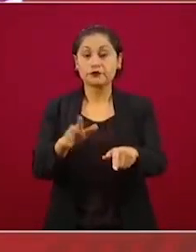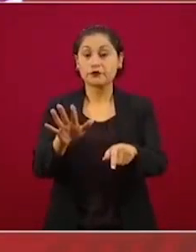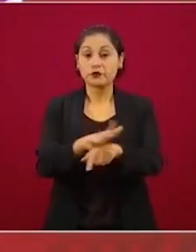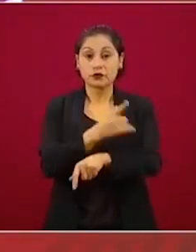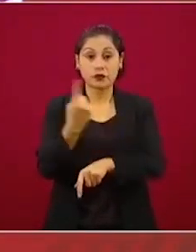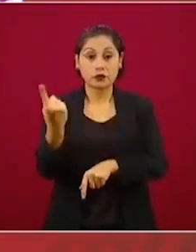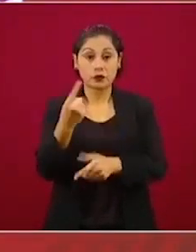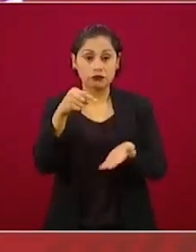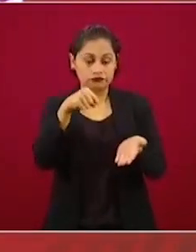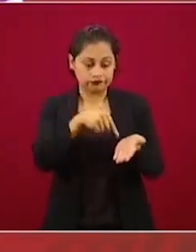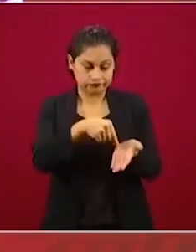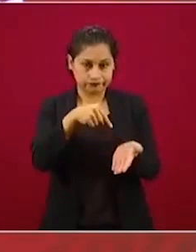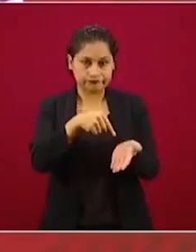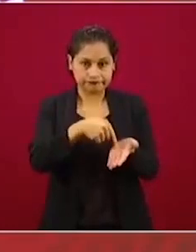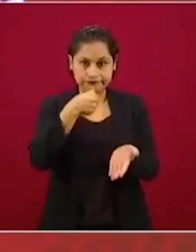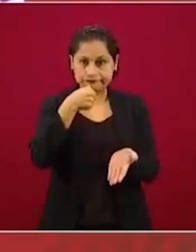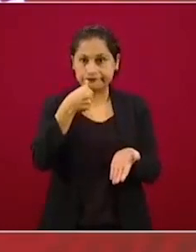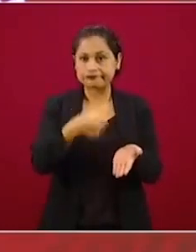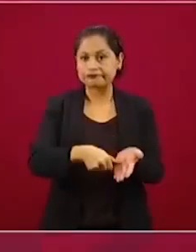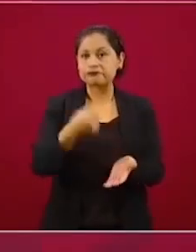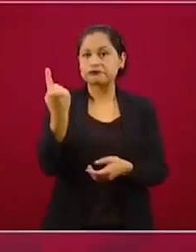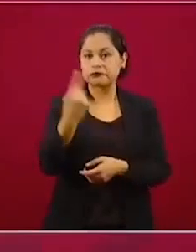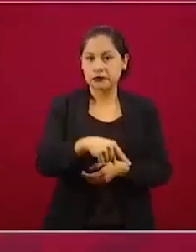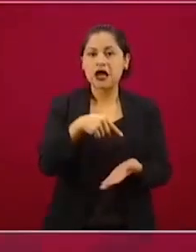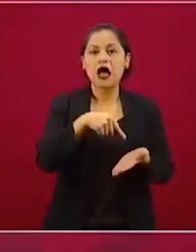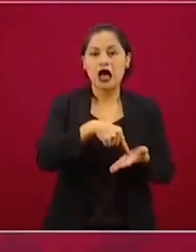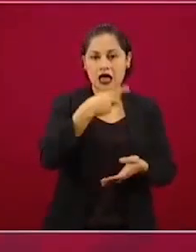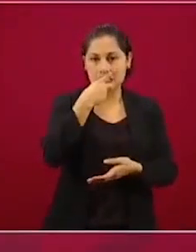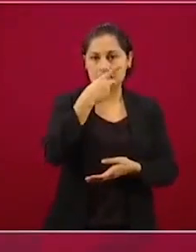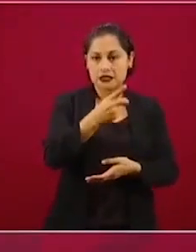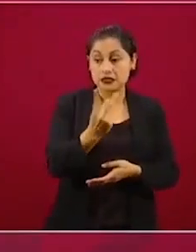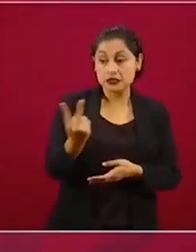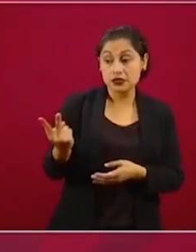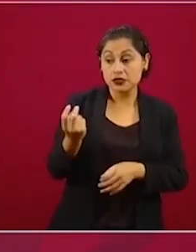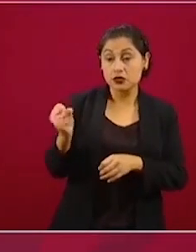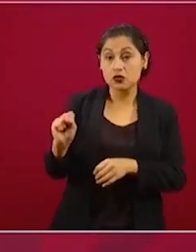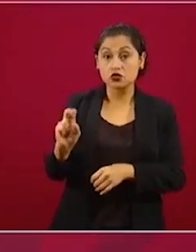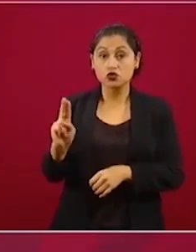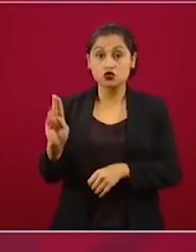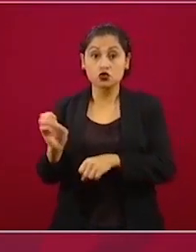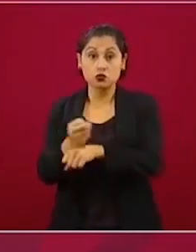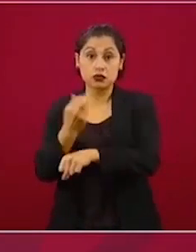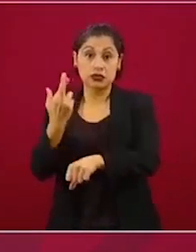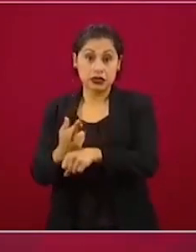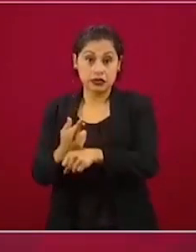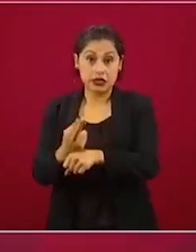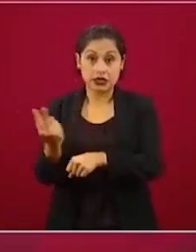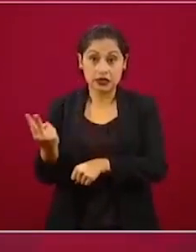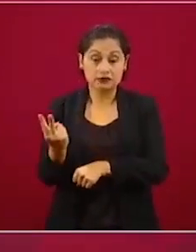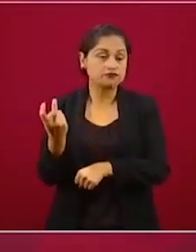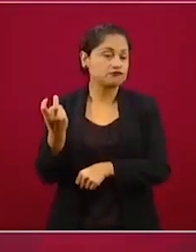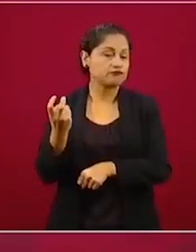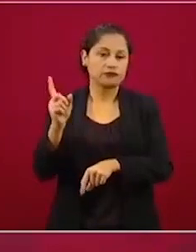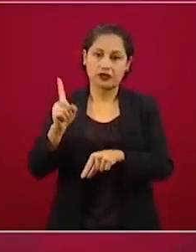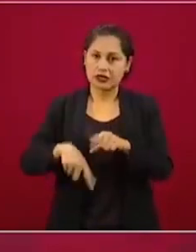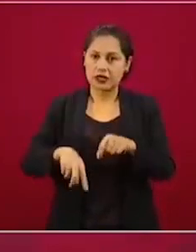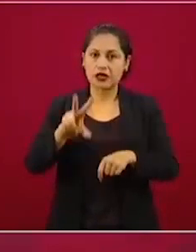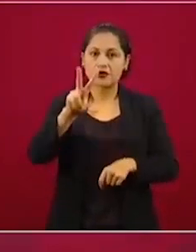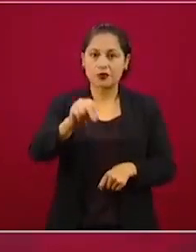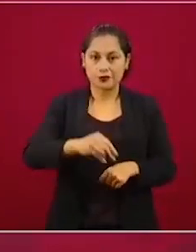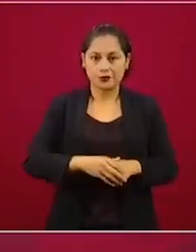en el mismo decreto referido y ya pronto vamos a